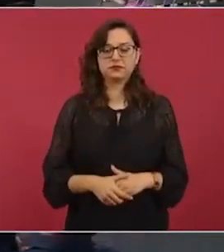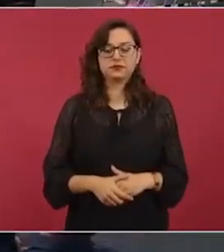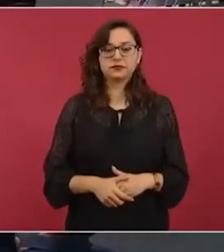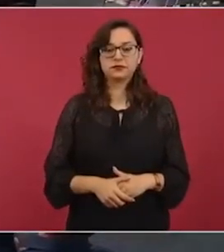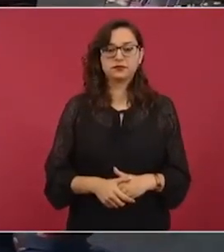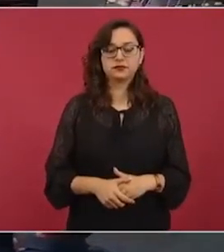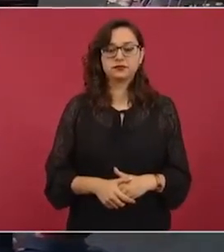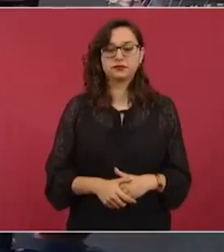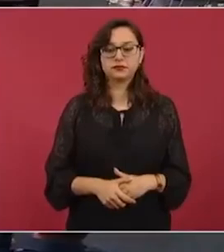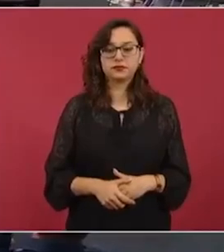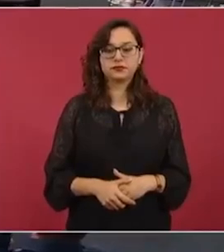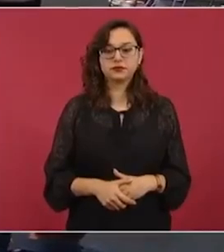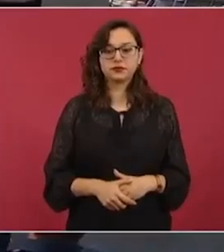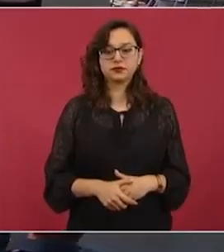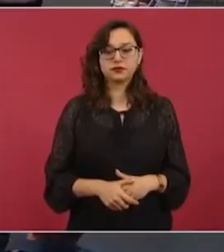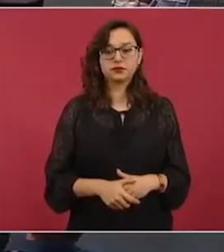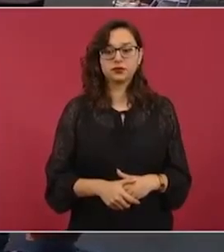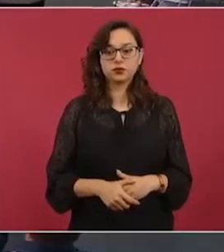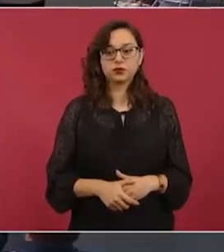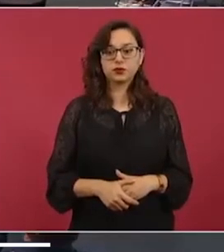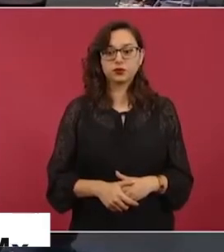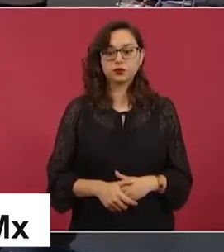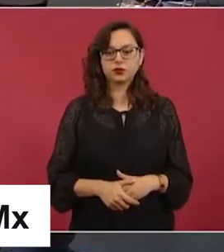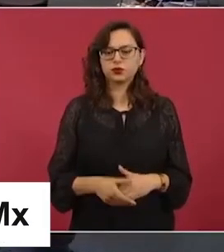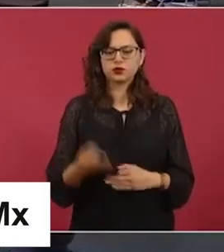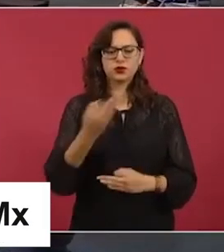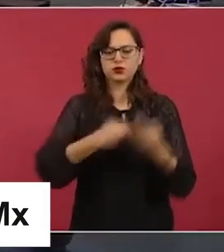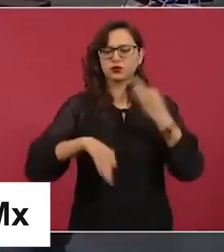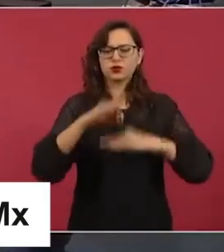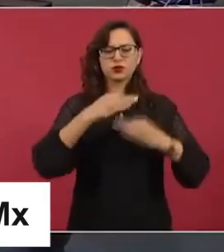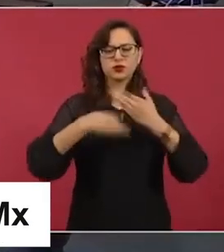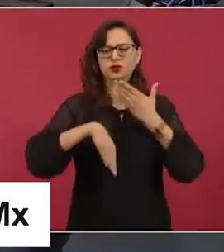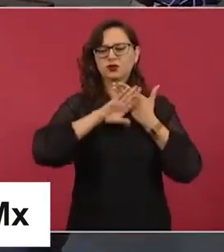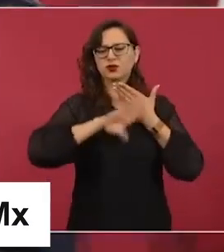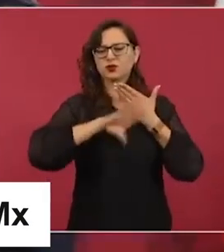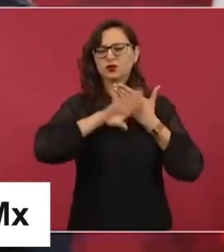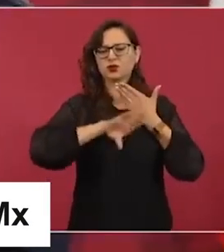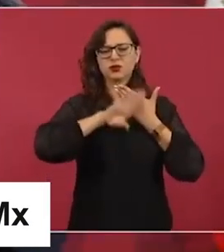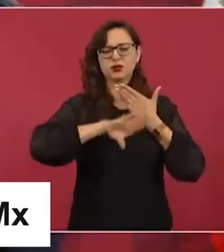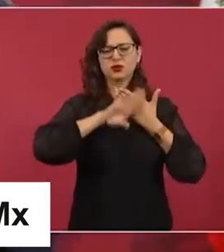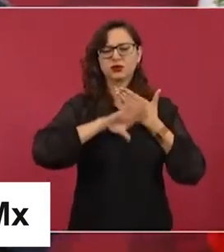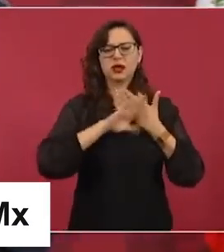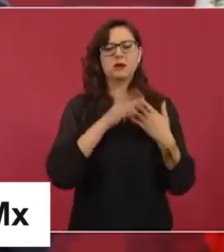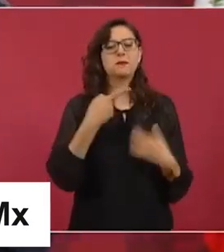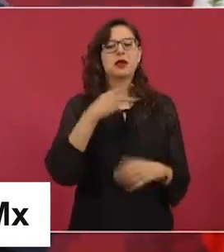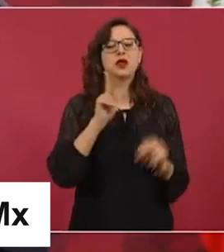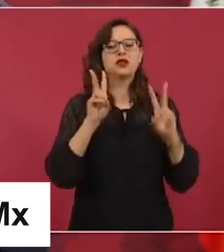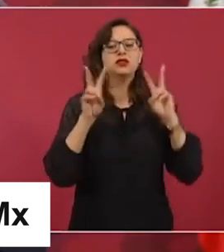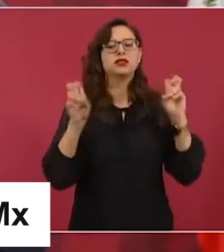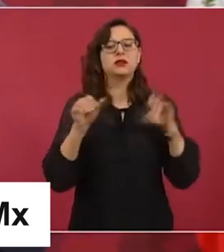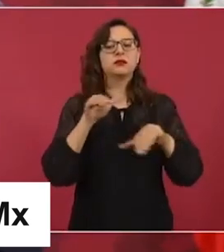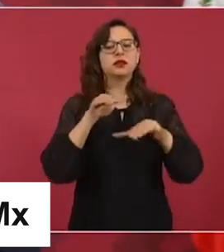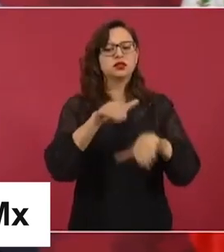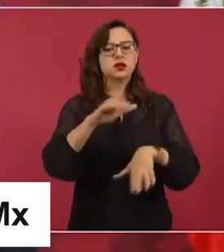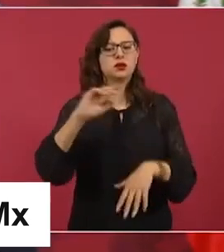No, no, está en todo en contra, pero sobre el dólar, que